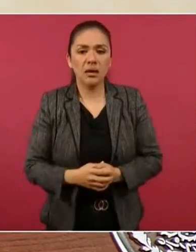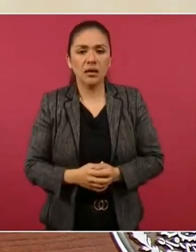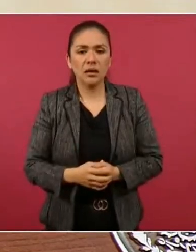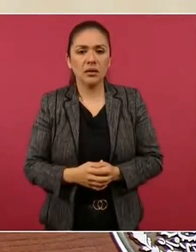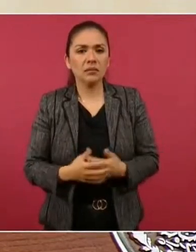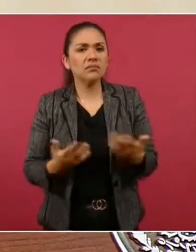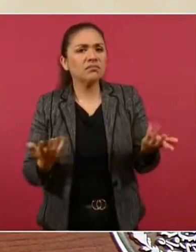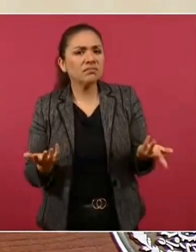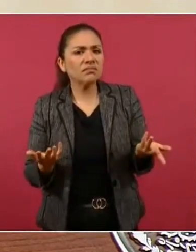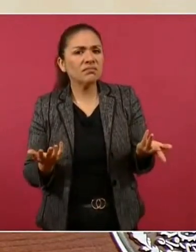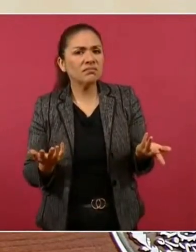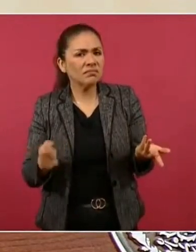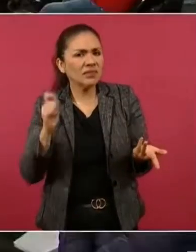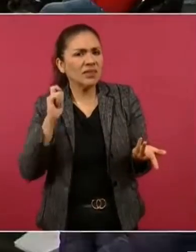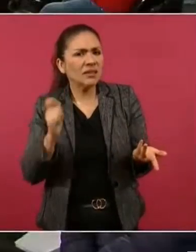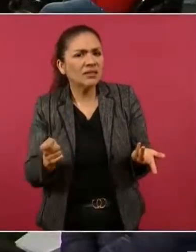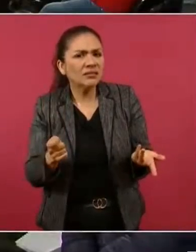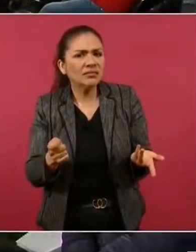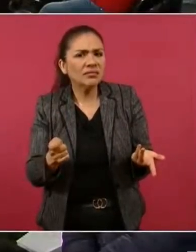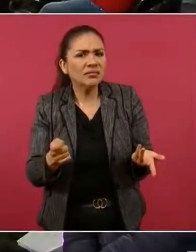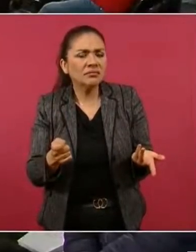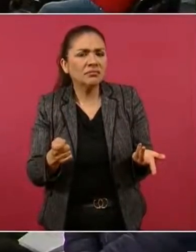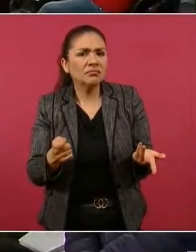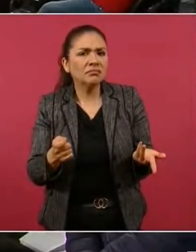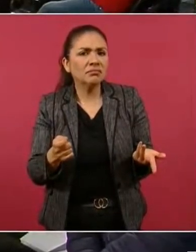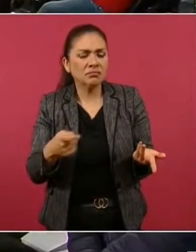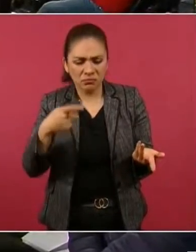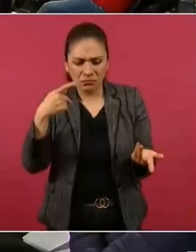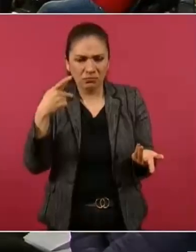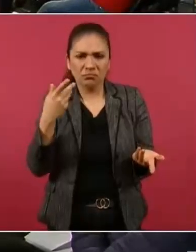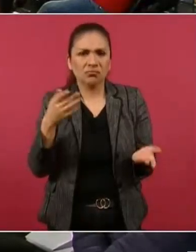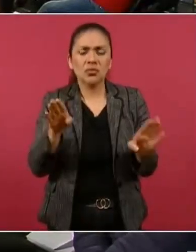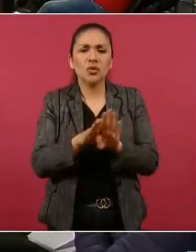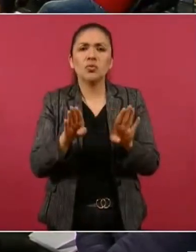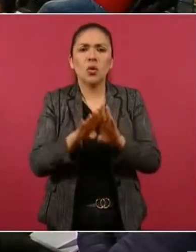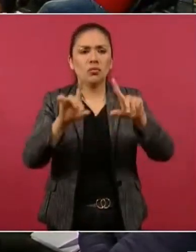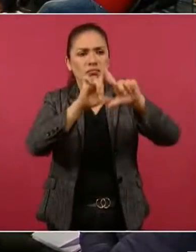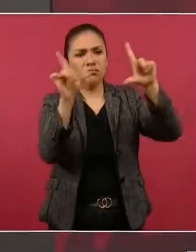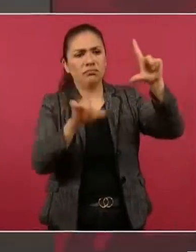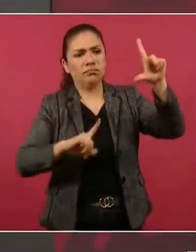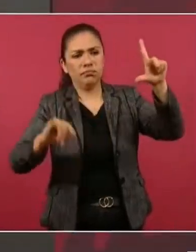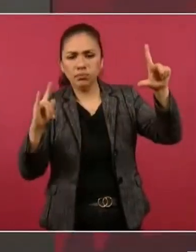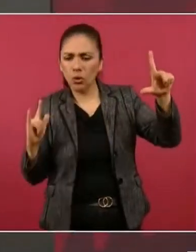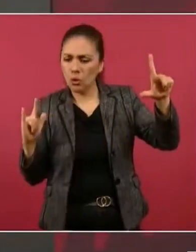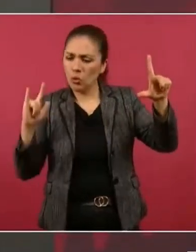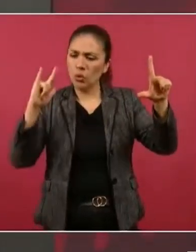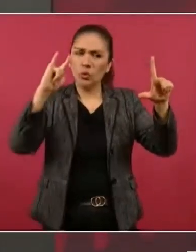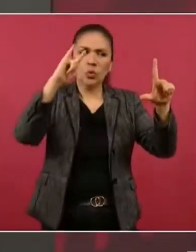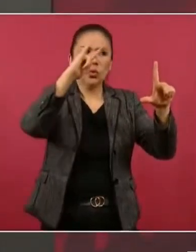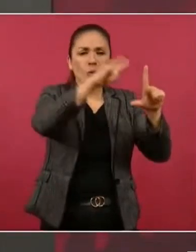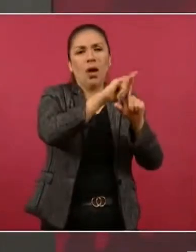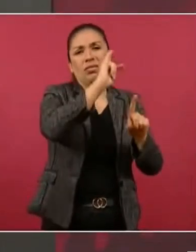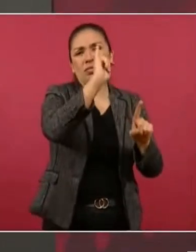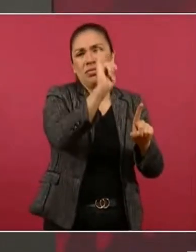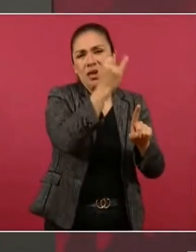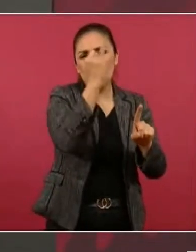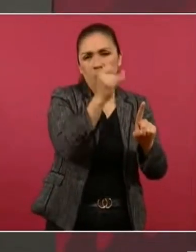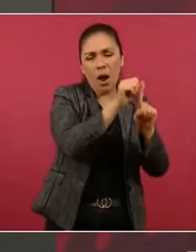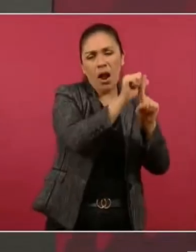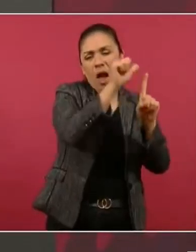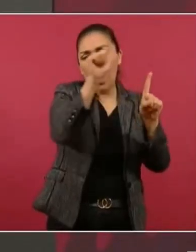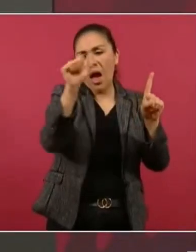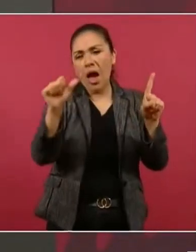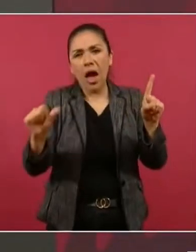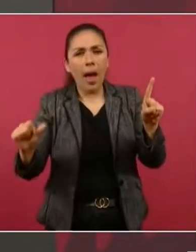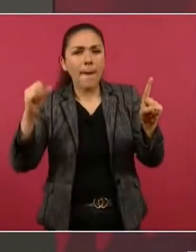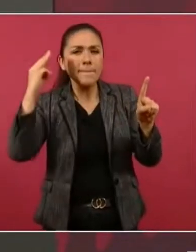pues es todo el territorio del país. Es volar de Tijuana a Mérida